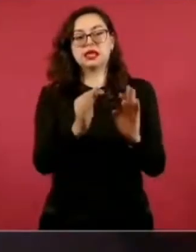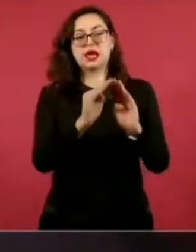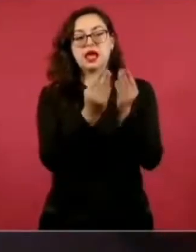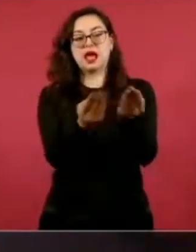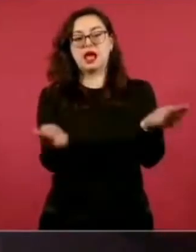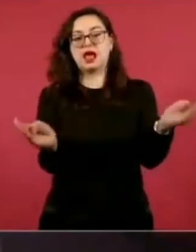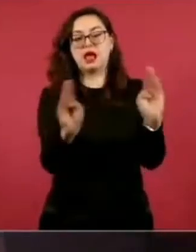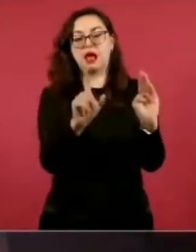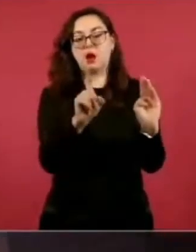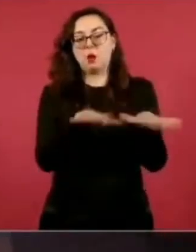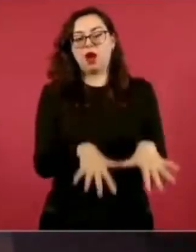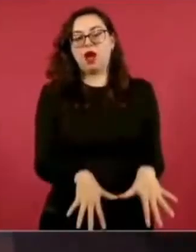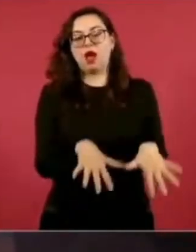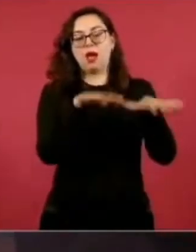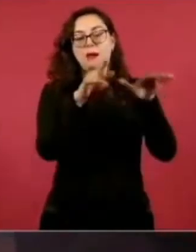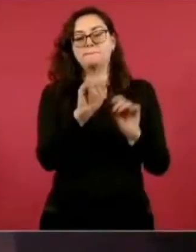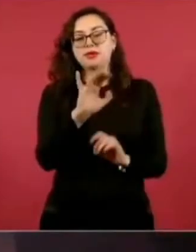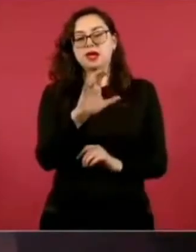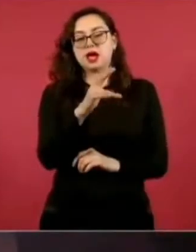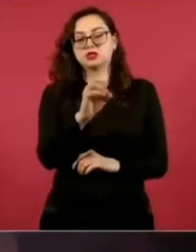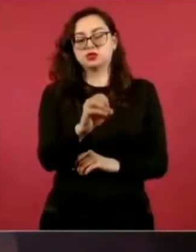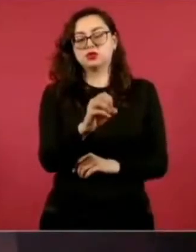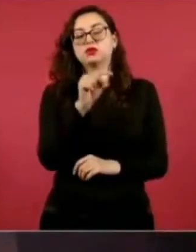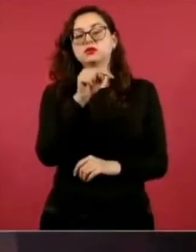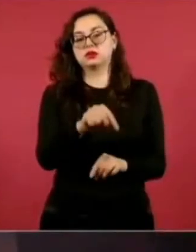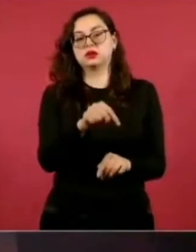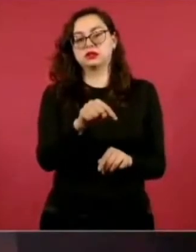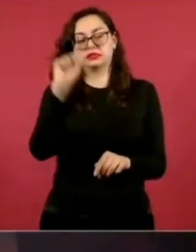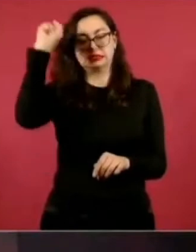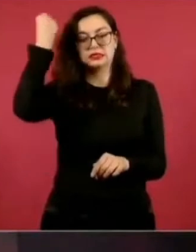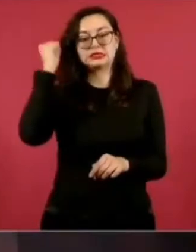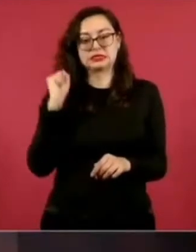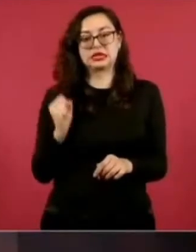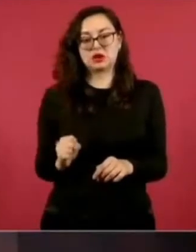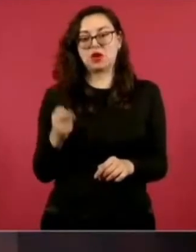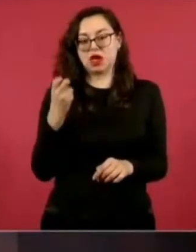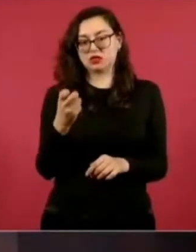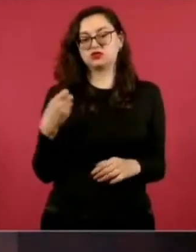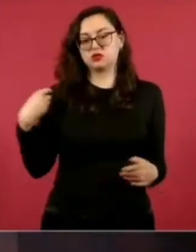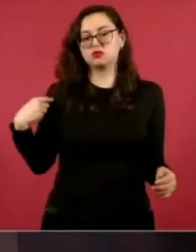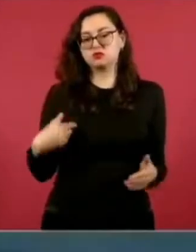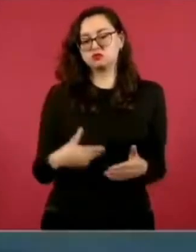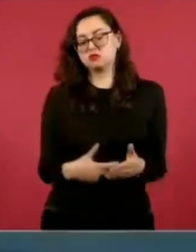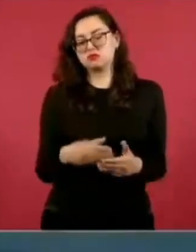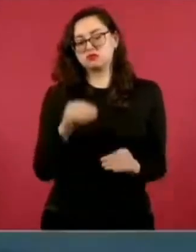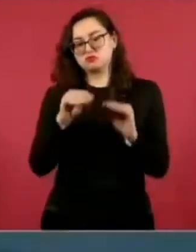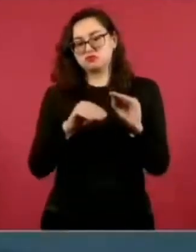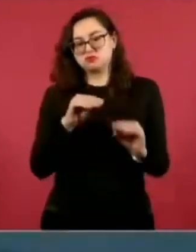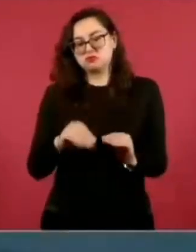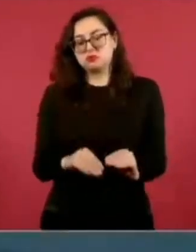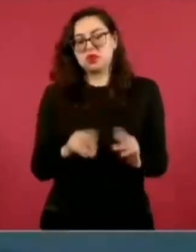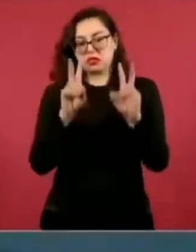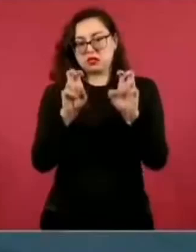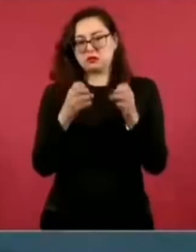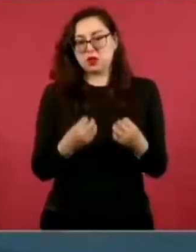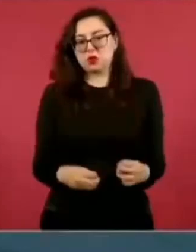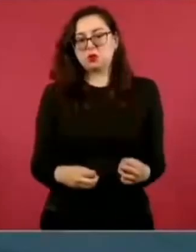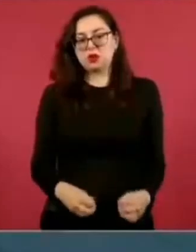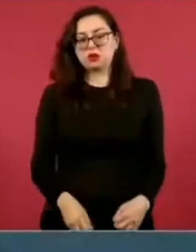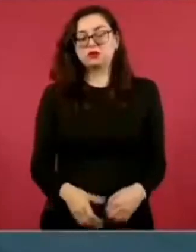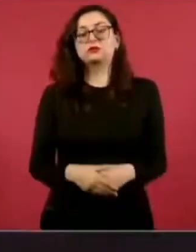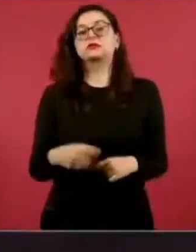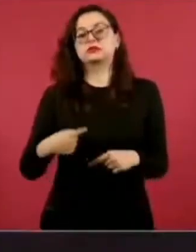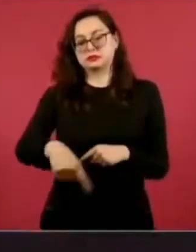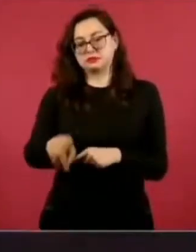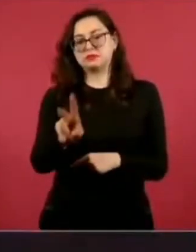en Sinaloa, eso es lo que hasta ahora tenemos, básicamente, este